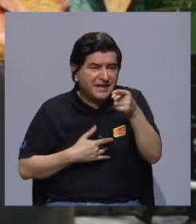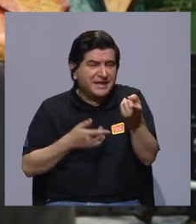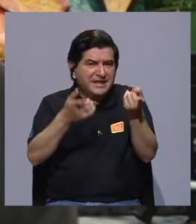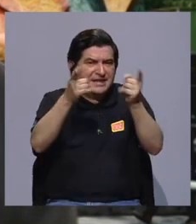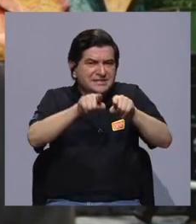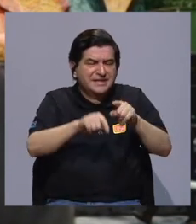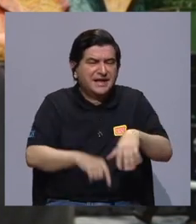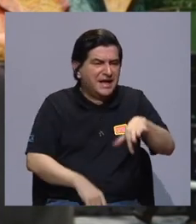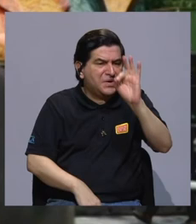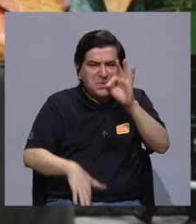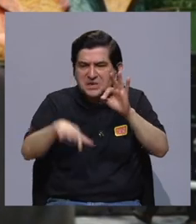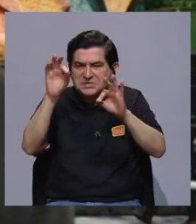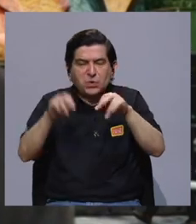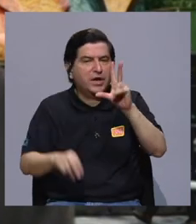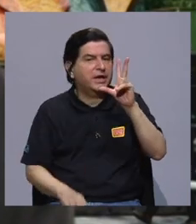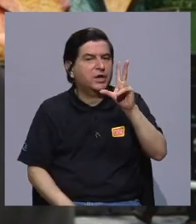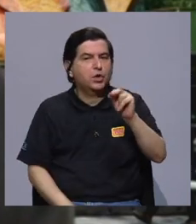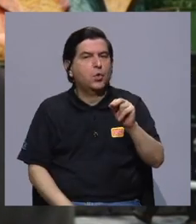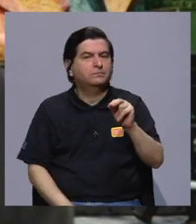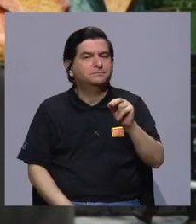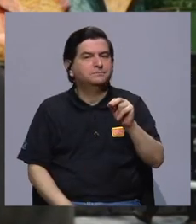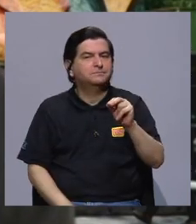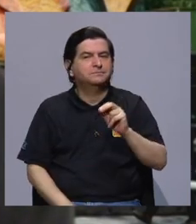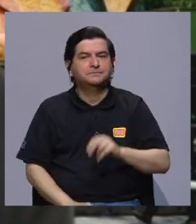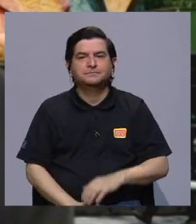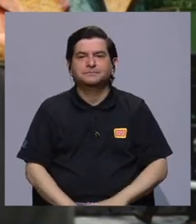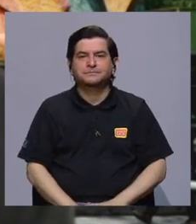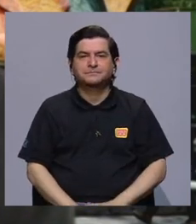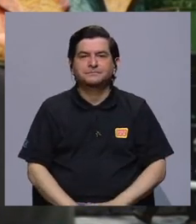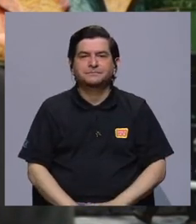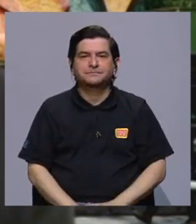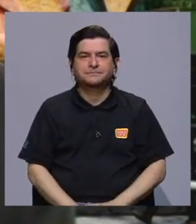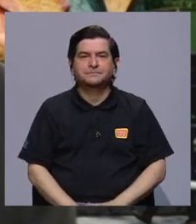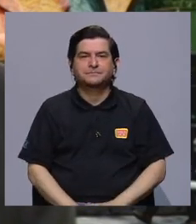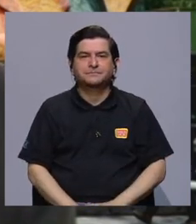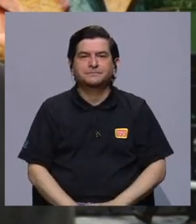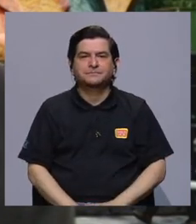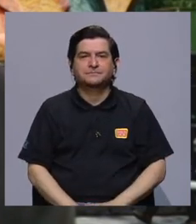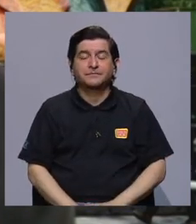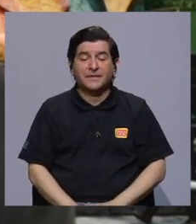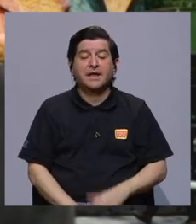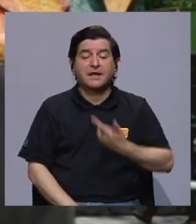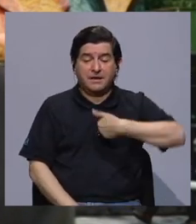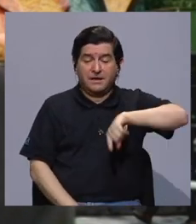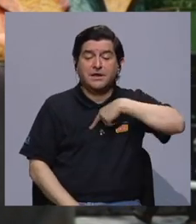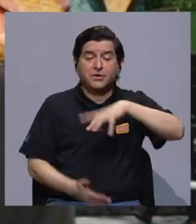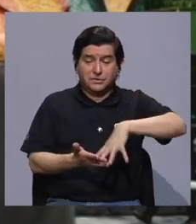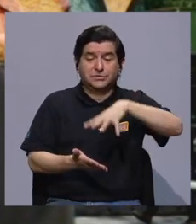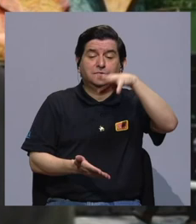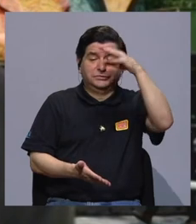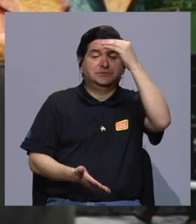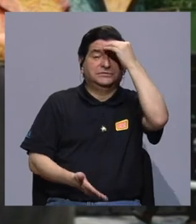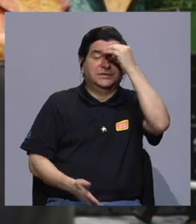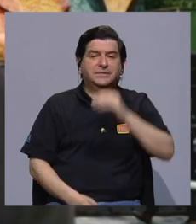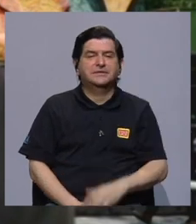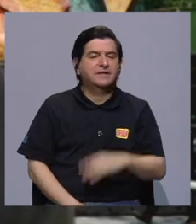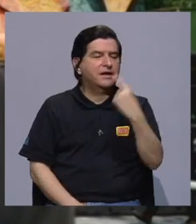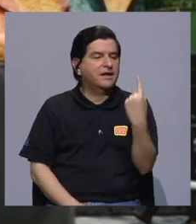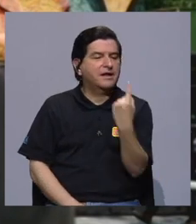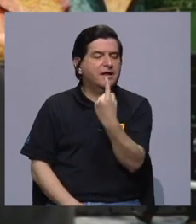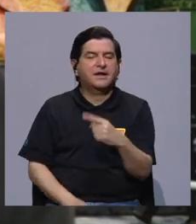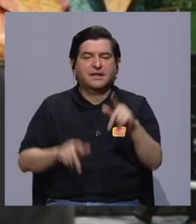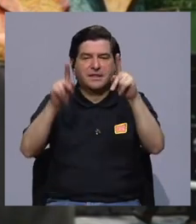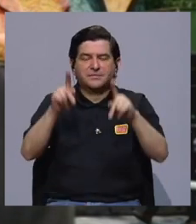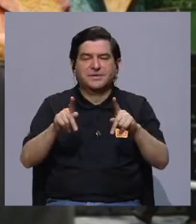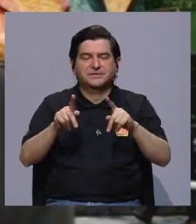no, no, no escoge, ¿verdad? Digamos, si, en ese sentido, pues hemos aprendido también a que en